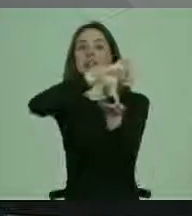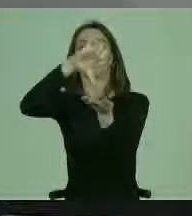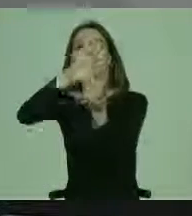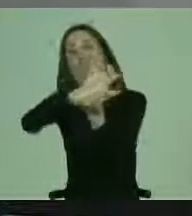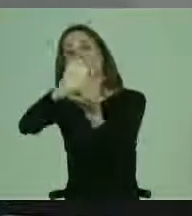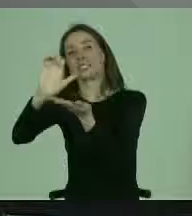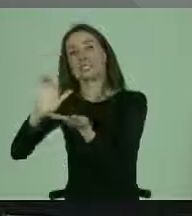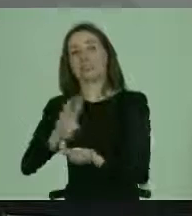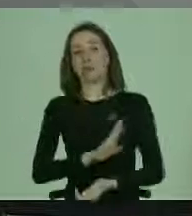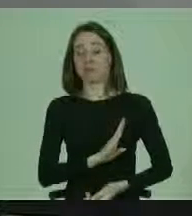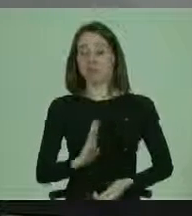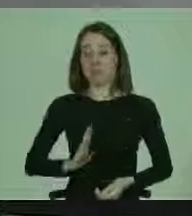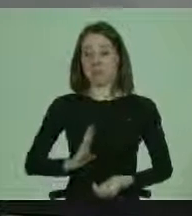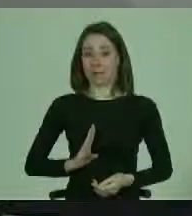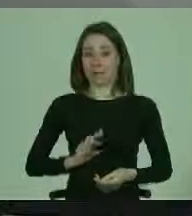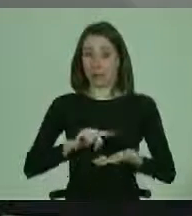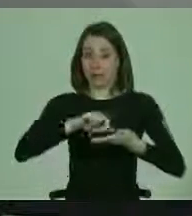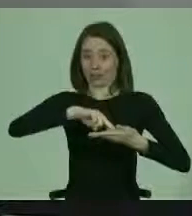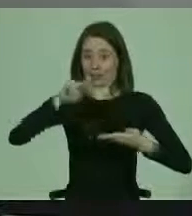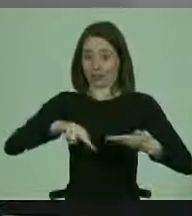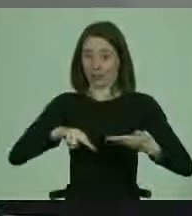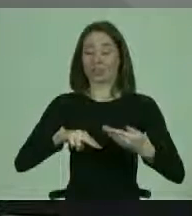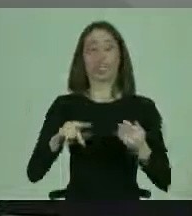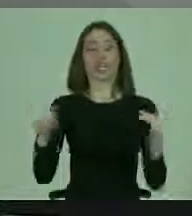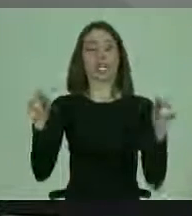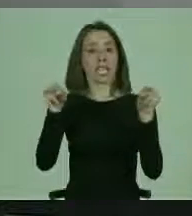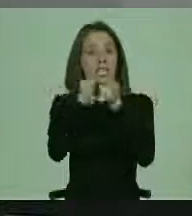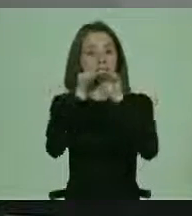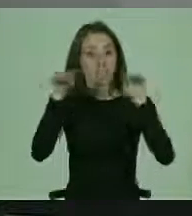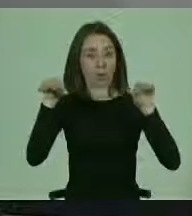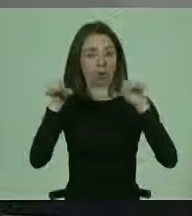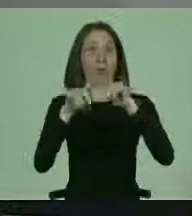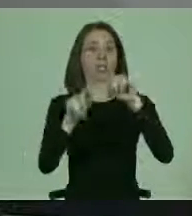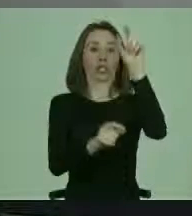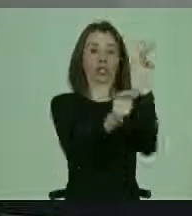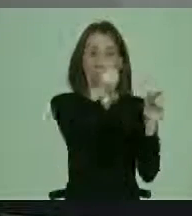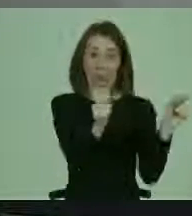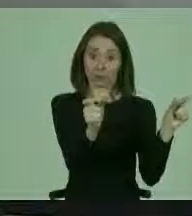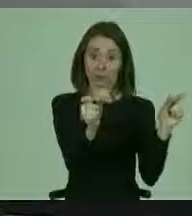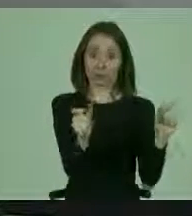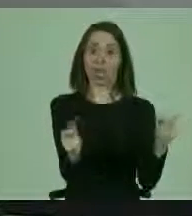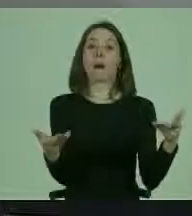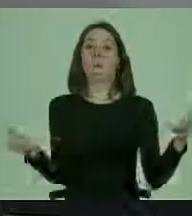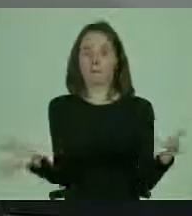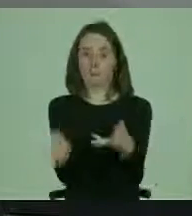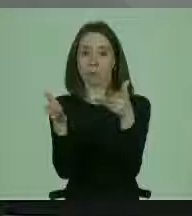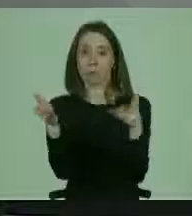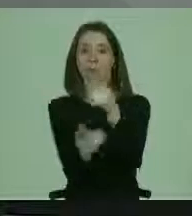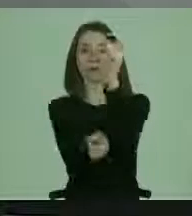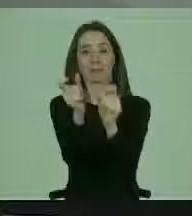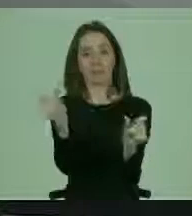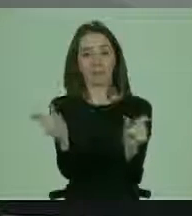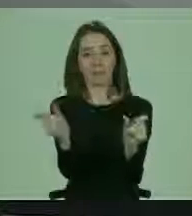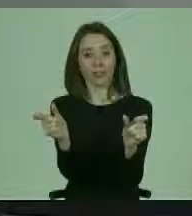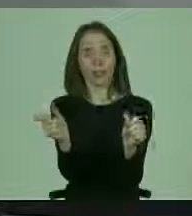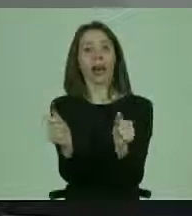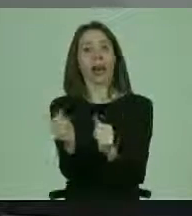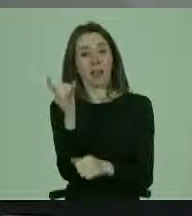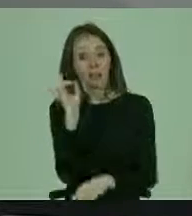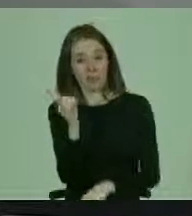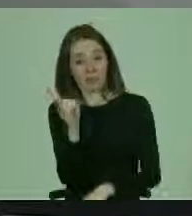deberán, en igualdad de condiciones con los demás, promover que las personas con discapacidad